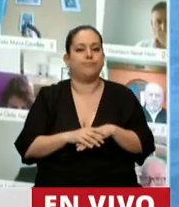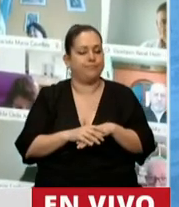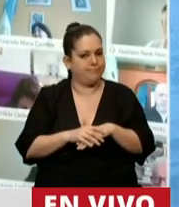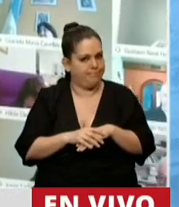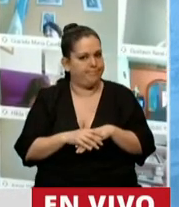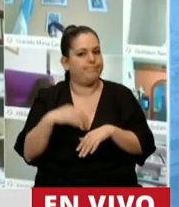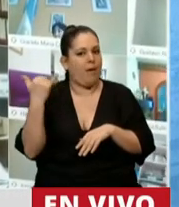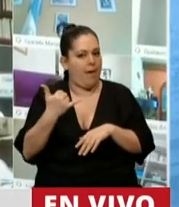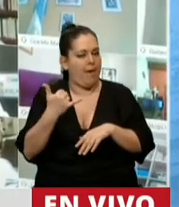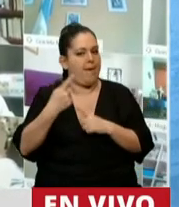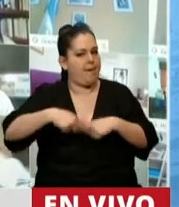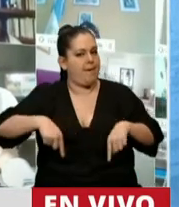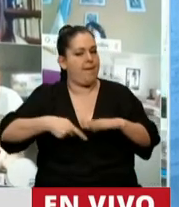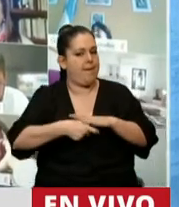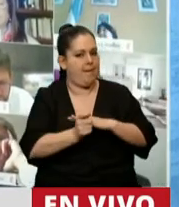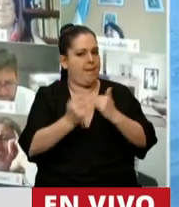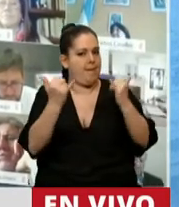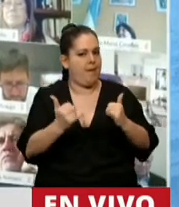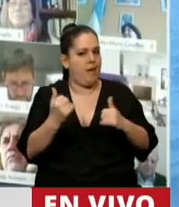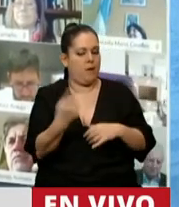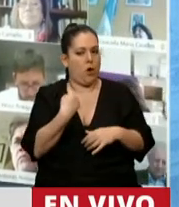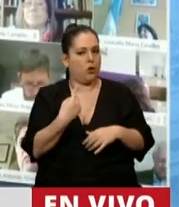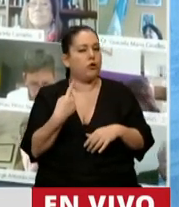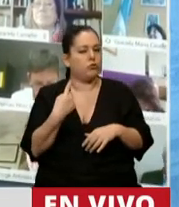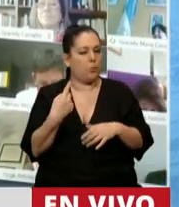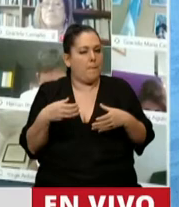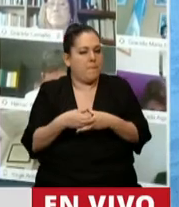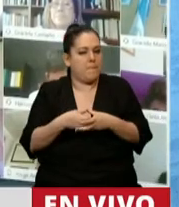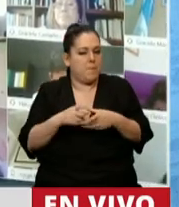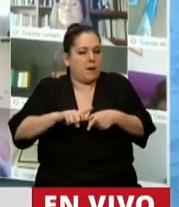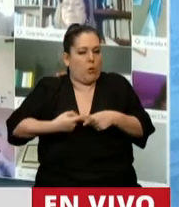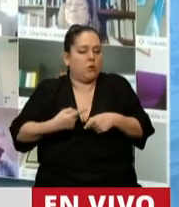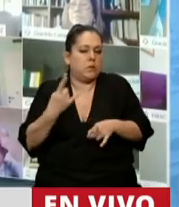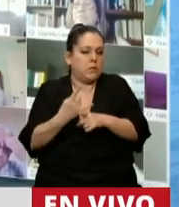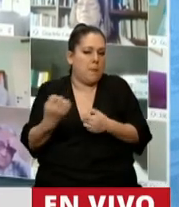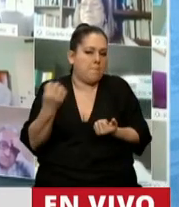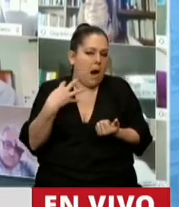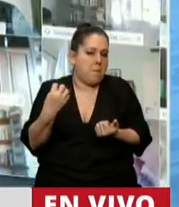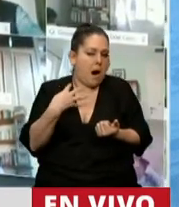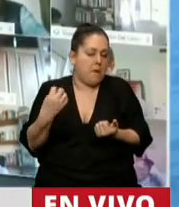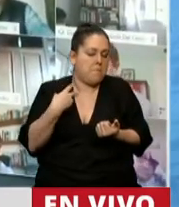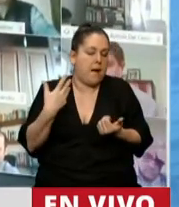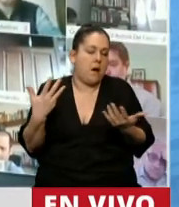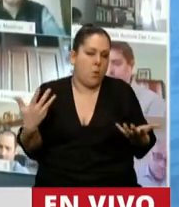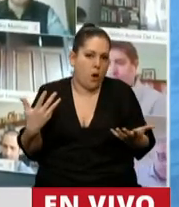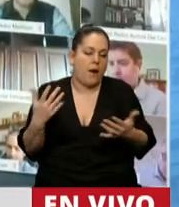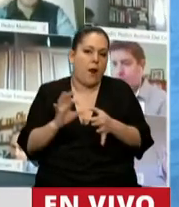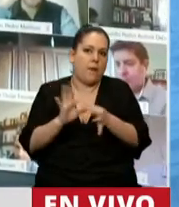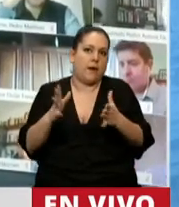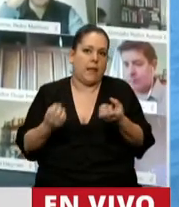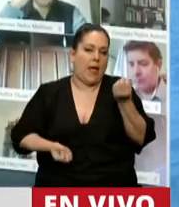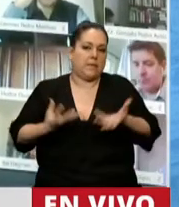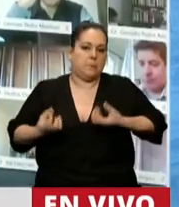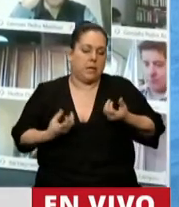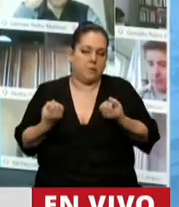muchos, por lo menos de mi partido, muy maltratados siempre. Lo vamos a tolerar, por supuesto, porque la libertad de expresión está primero. Pero